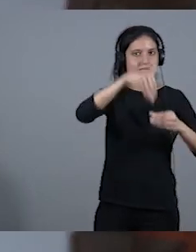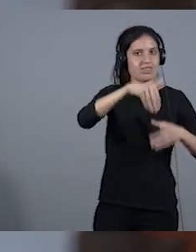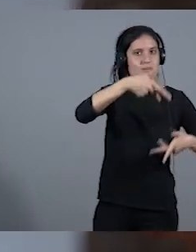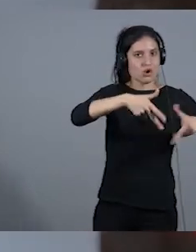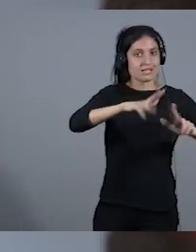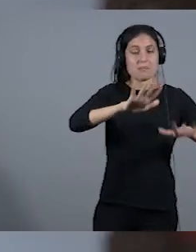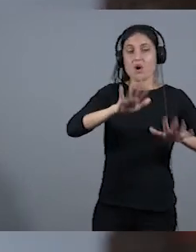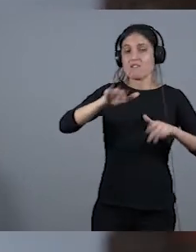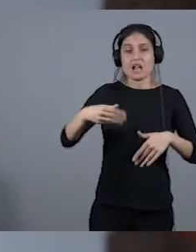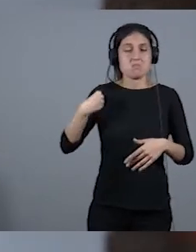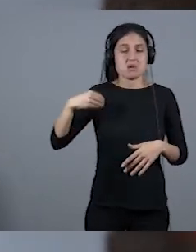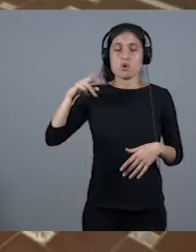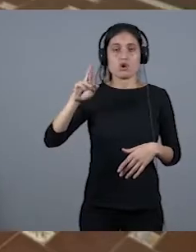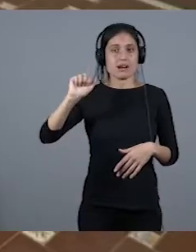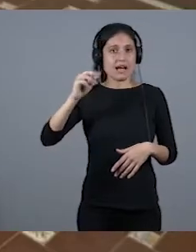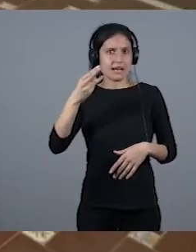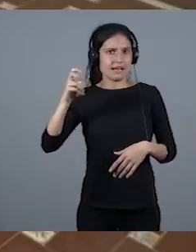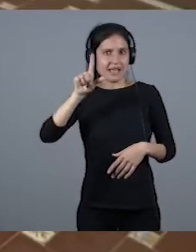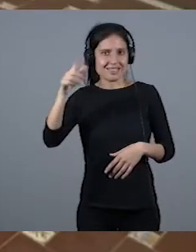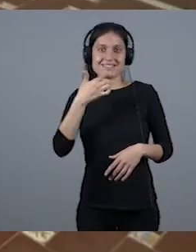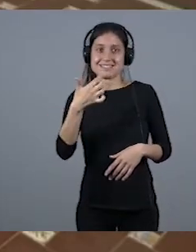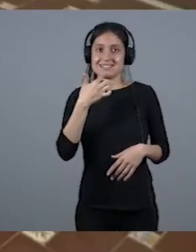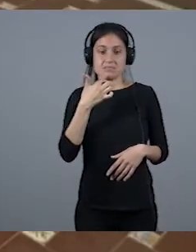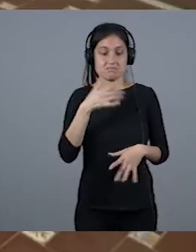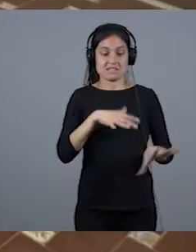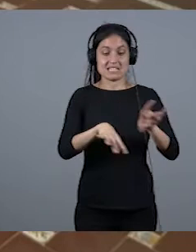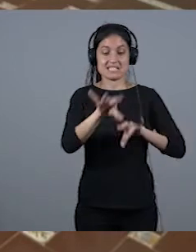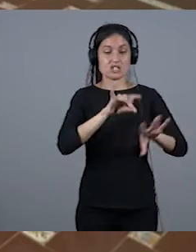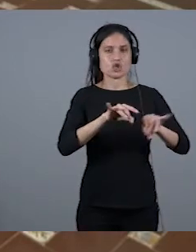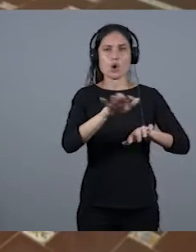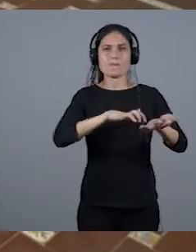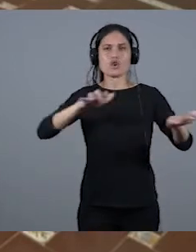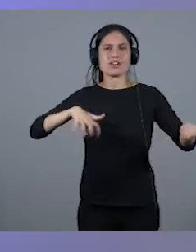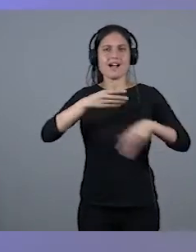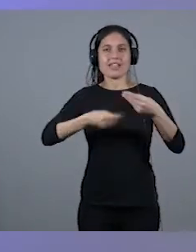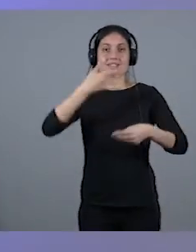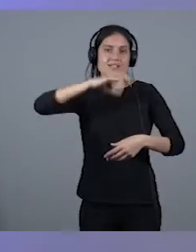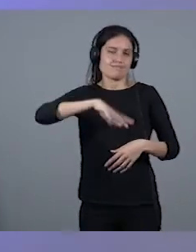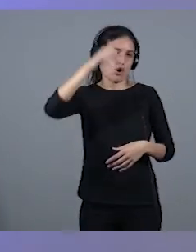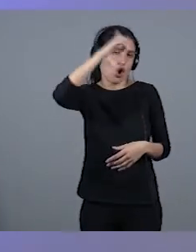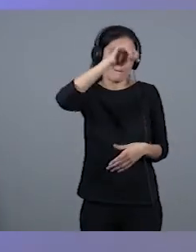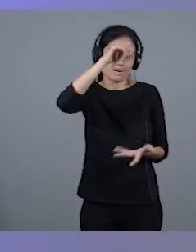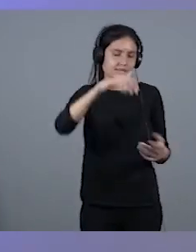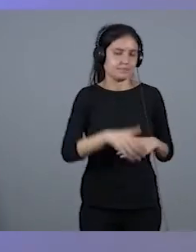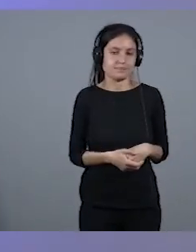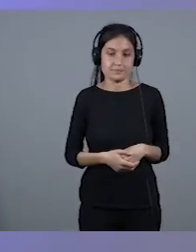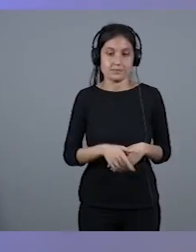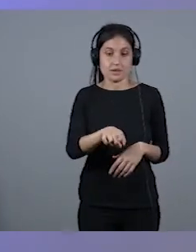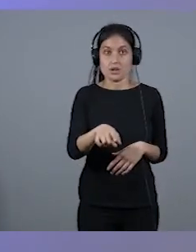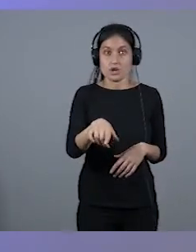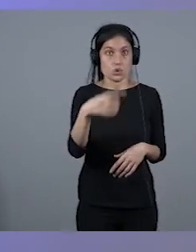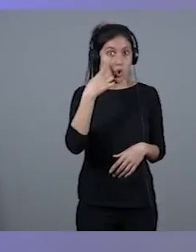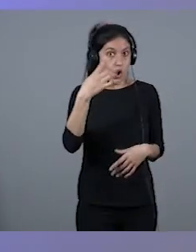quienes toman las decisiones, en la mayoría de los casos, y salvo contadas excepciones, siguen siendo los hombres. Hombre, solamente lo tienes que ver, vea, incluso en las